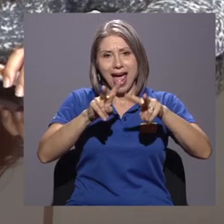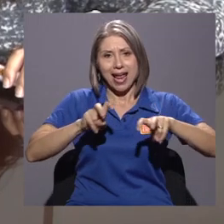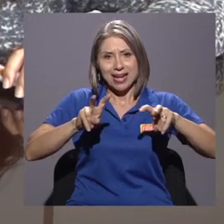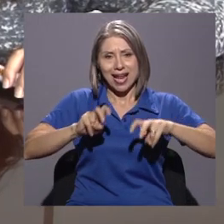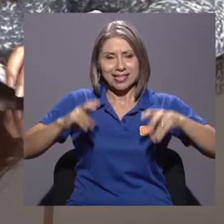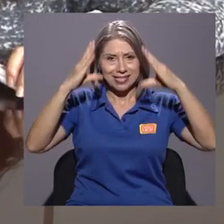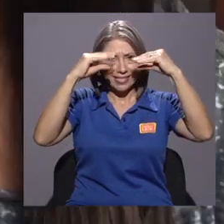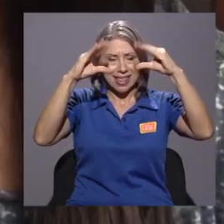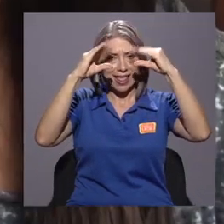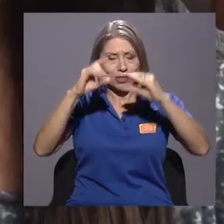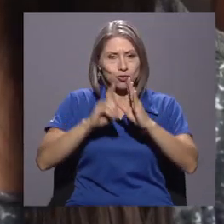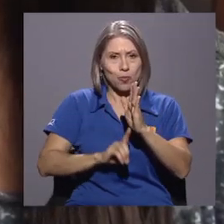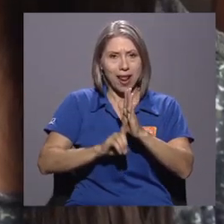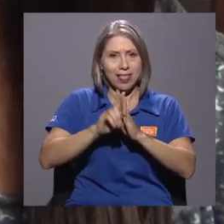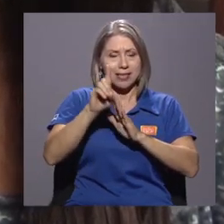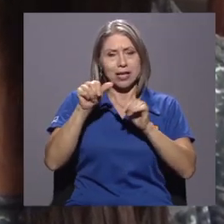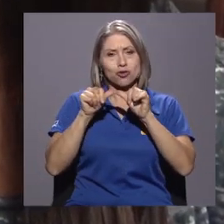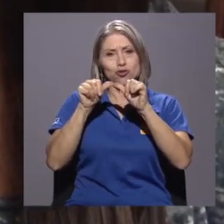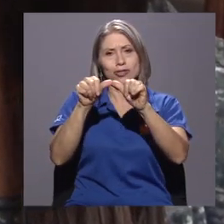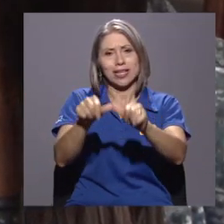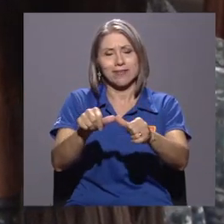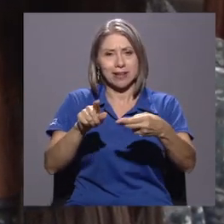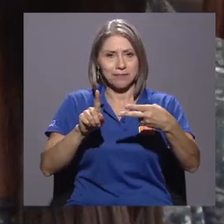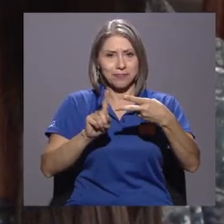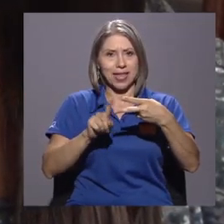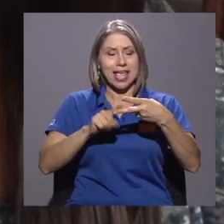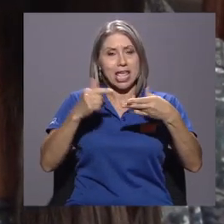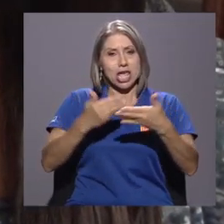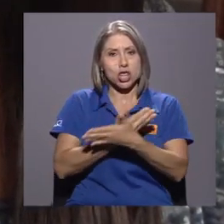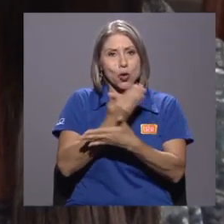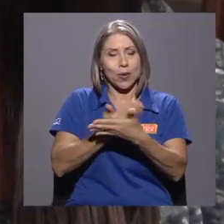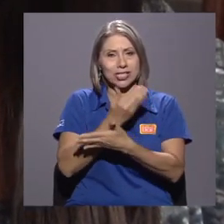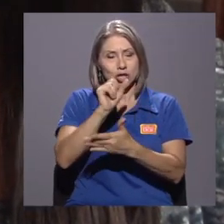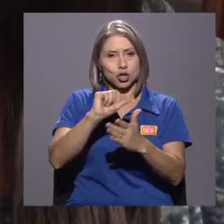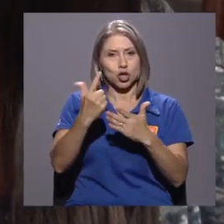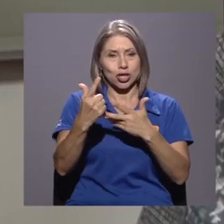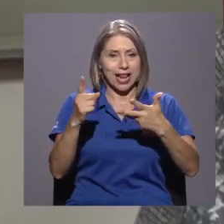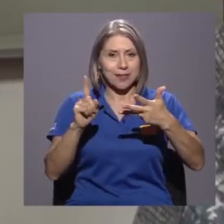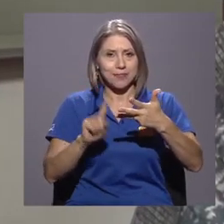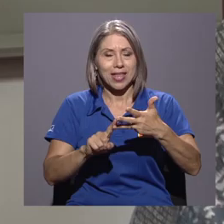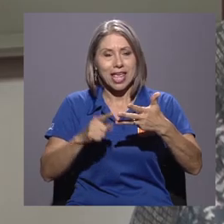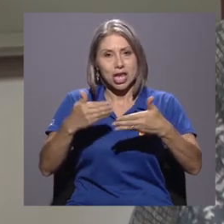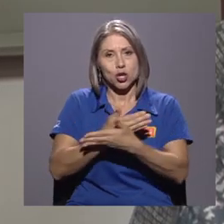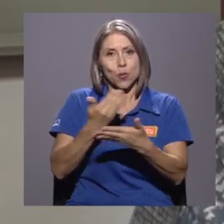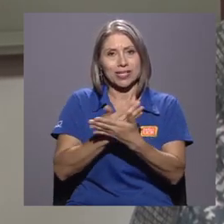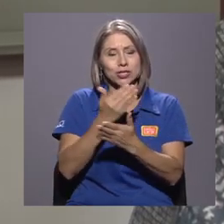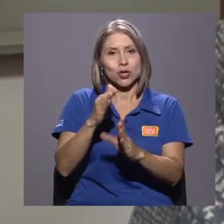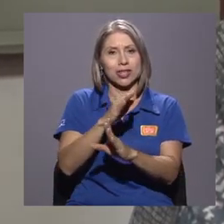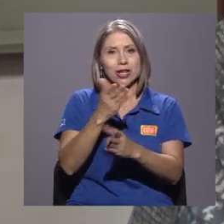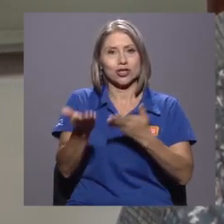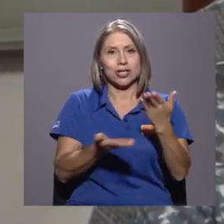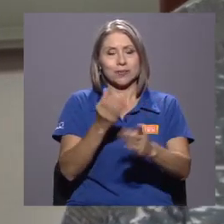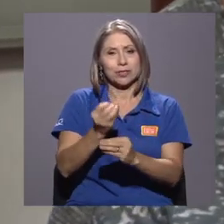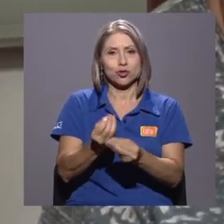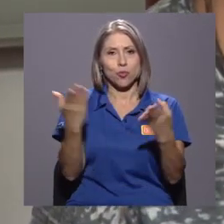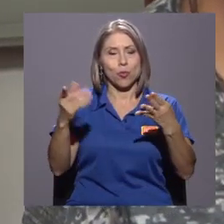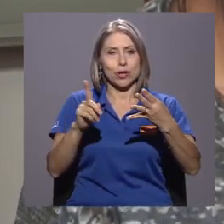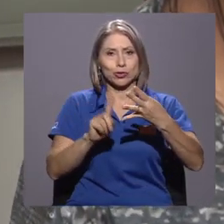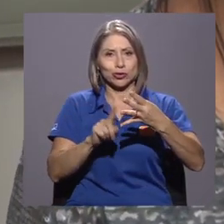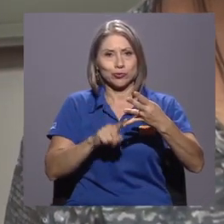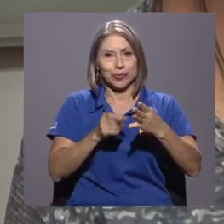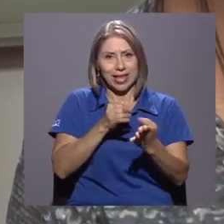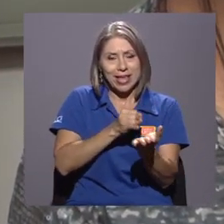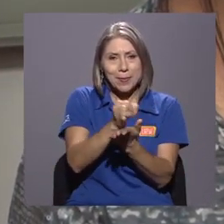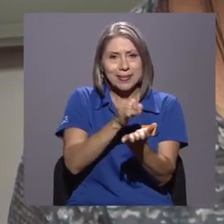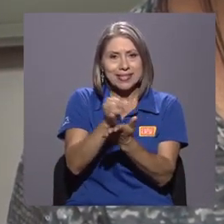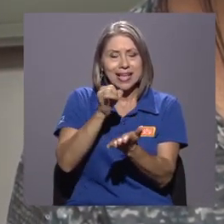de datos para el desarrollo sostenible, la innovación social, innovación de los servicios públicos y la investigación para